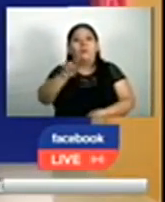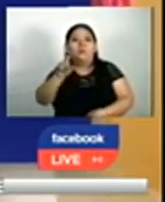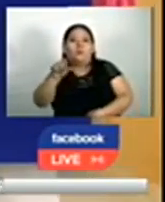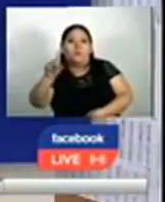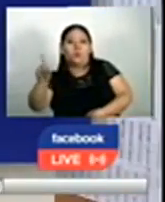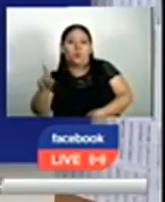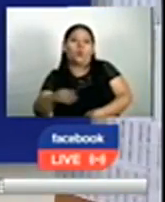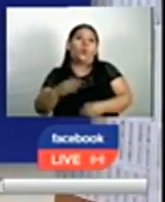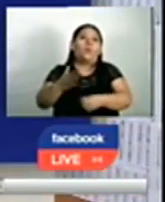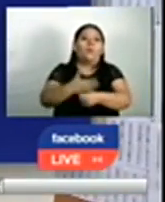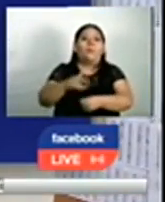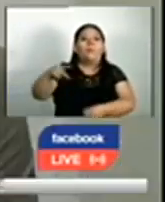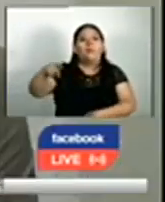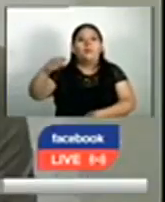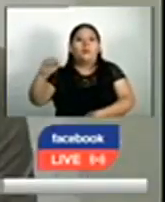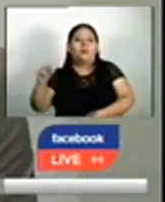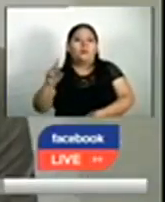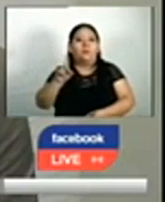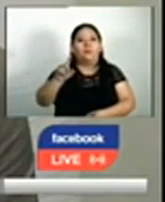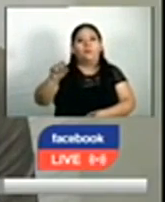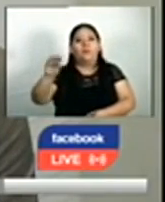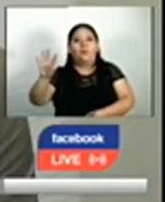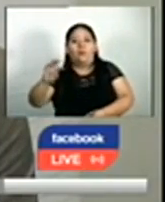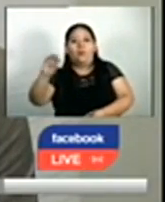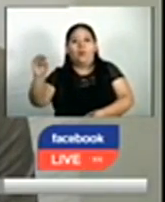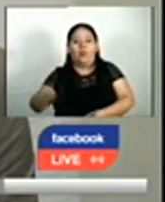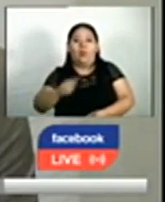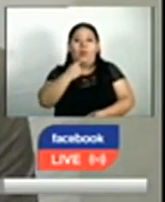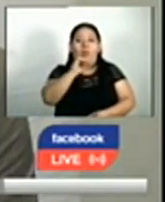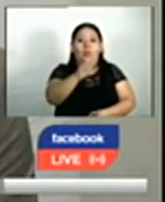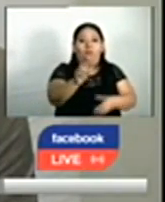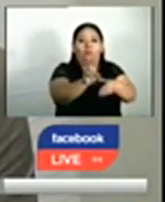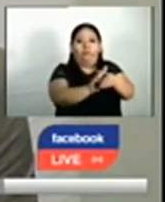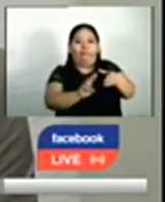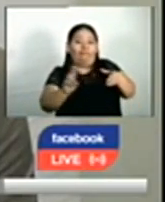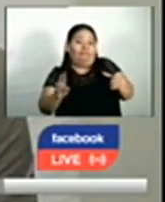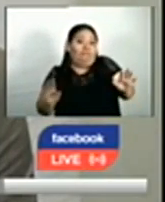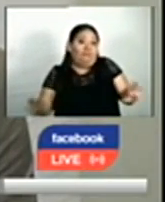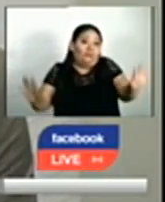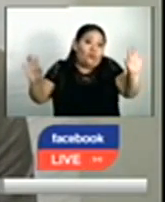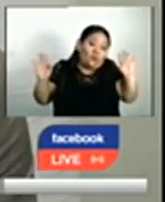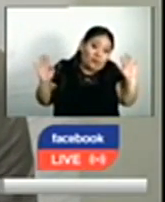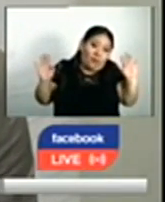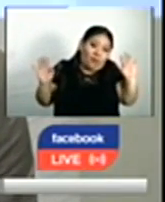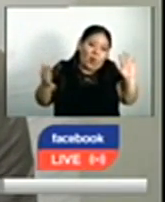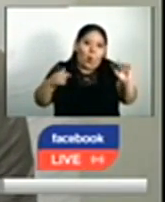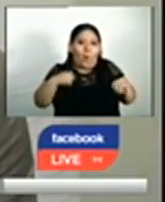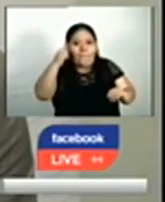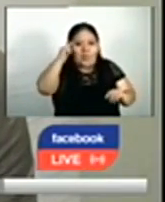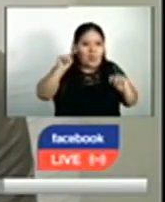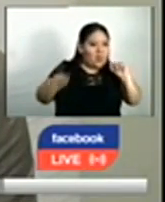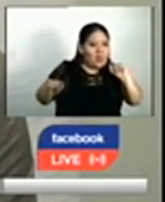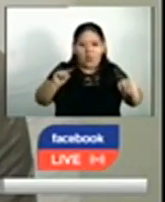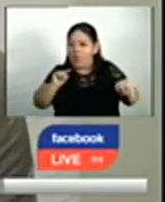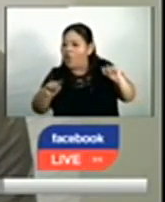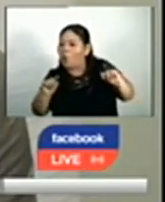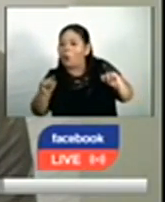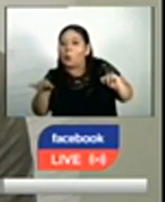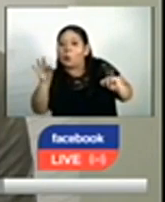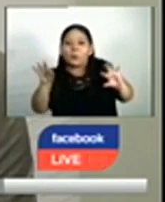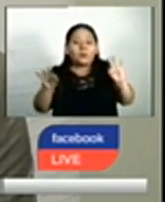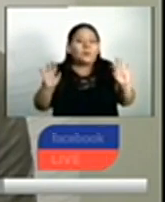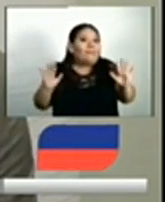con 1.4%. Dos de cada 10 personas dicen que no saben o que aún no se han decidido por cuál partido